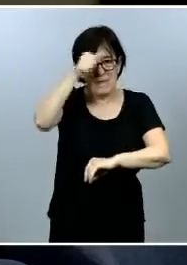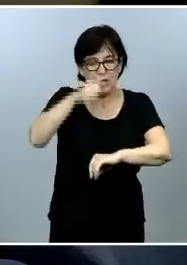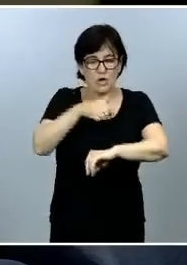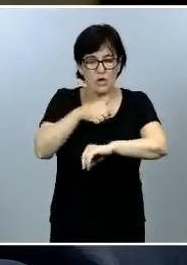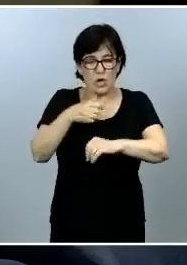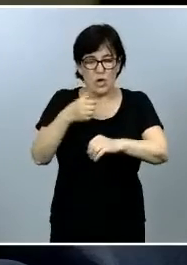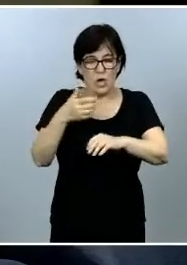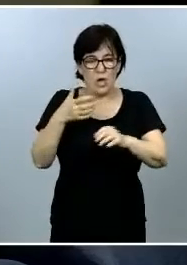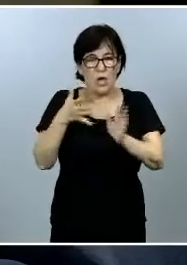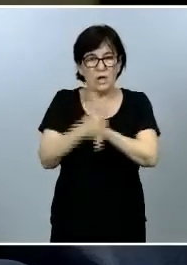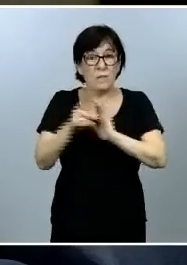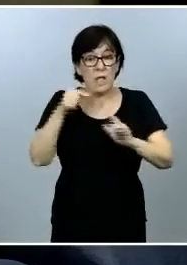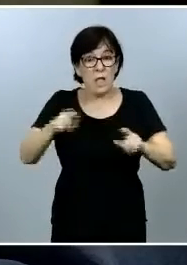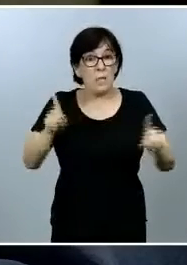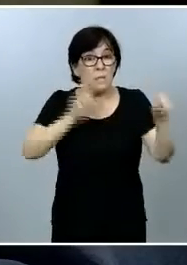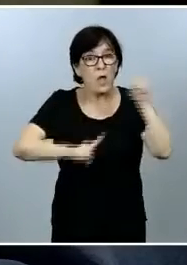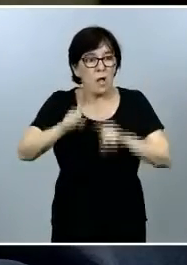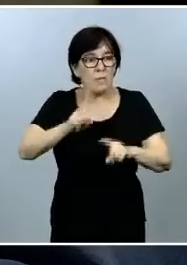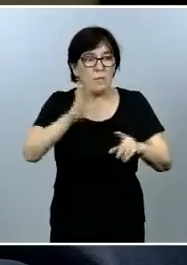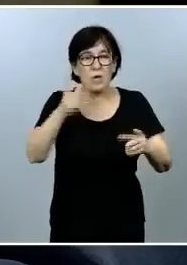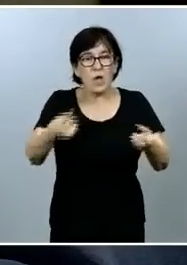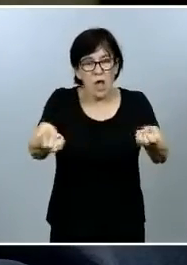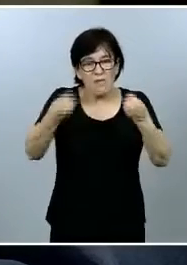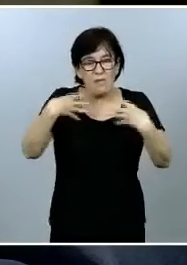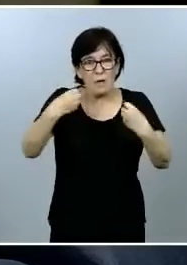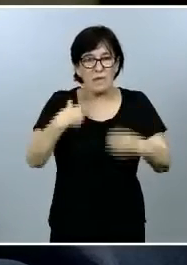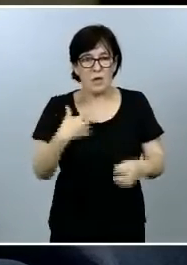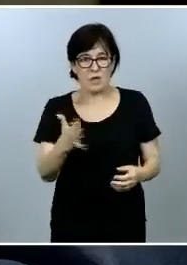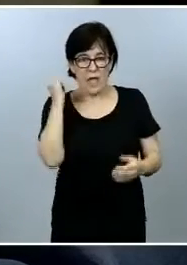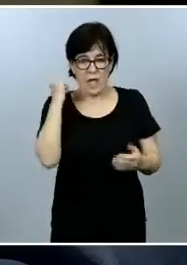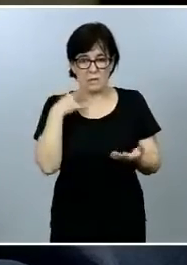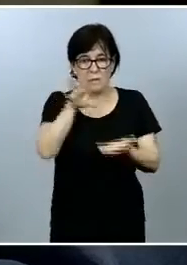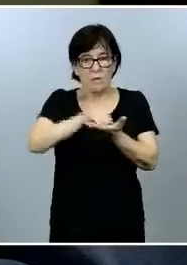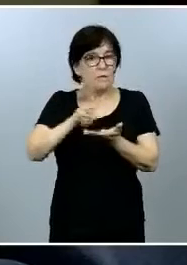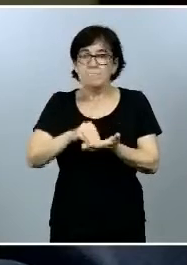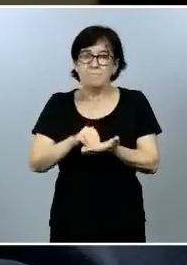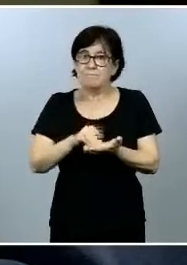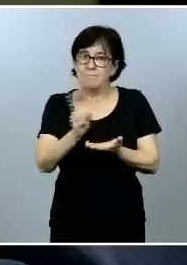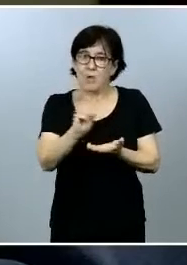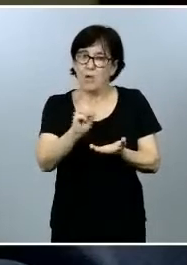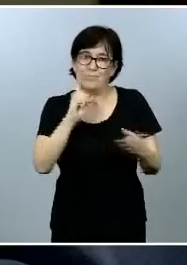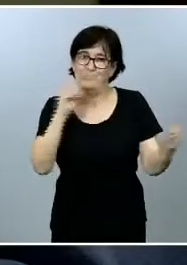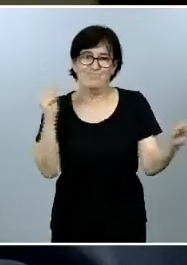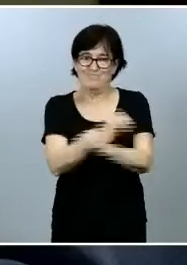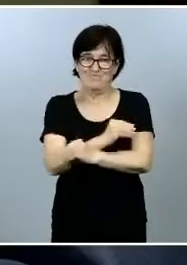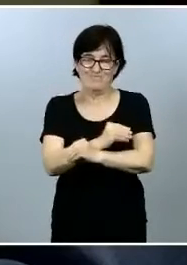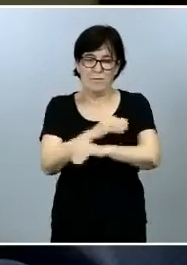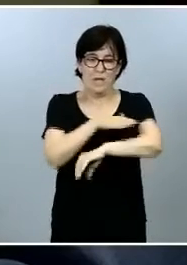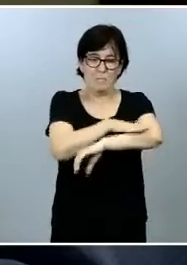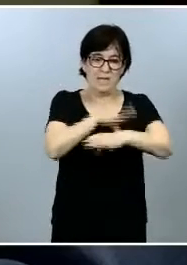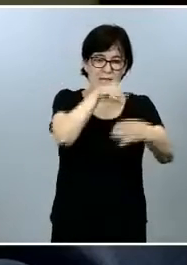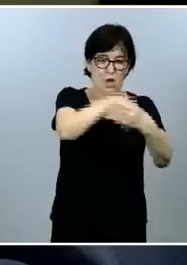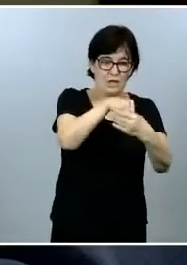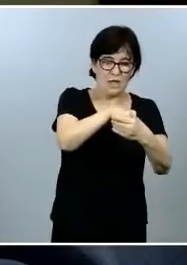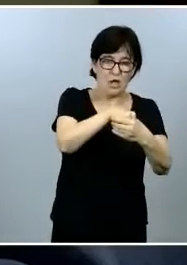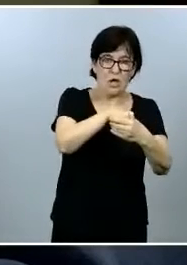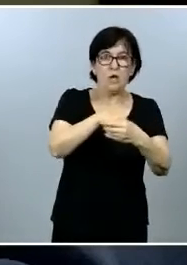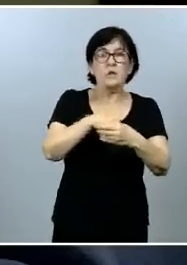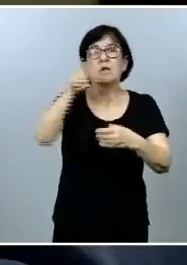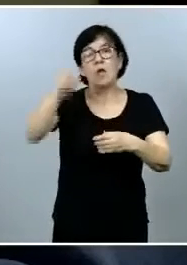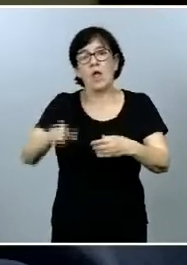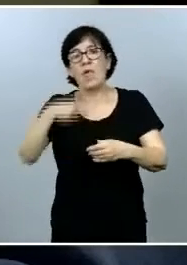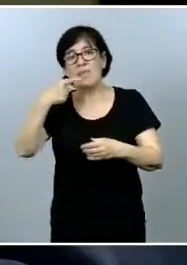justamente hoy por la información que tenemos no es coherente lo que dice Interior con lo que el ministro había explicado